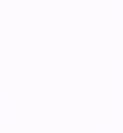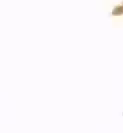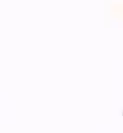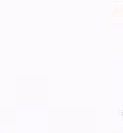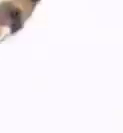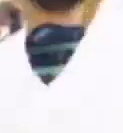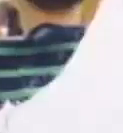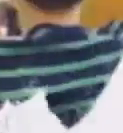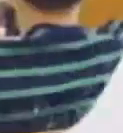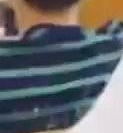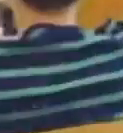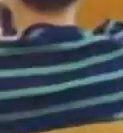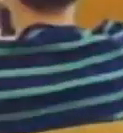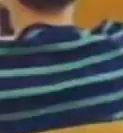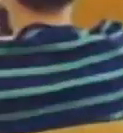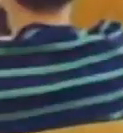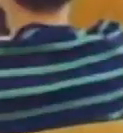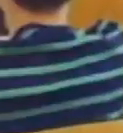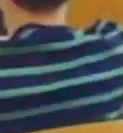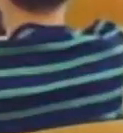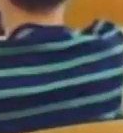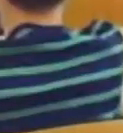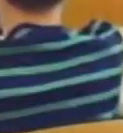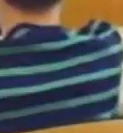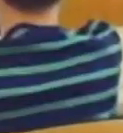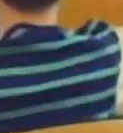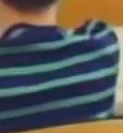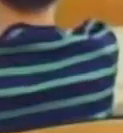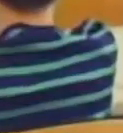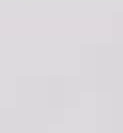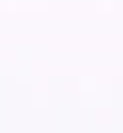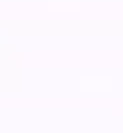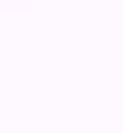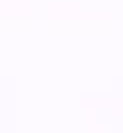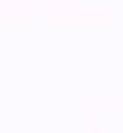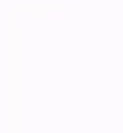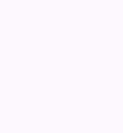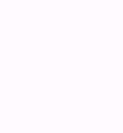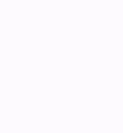A continuación, Comunicación y Lenguaje, Sexto Primaria.